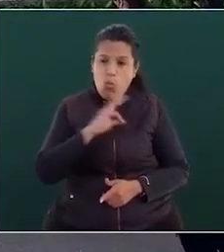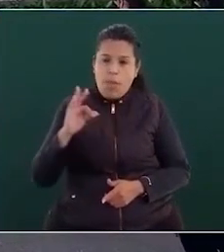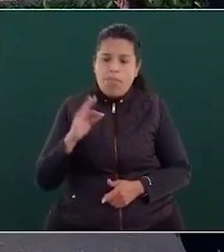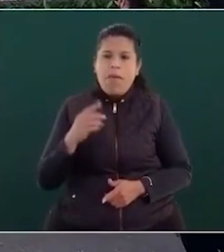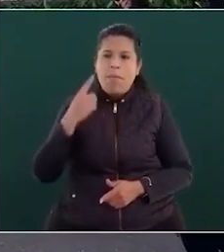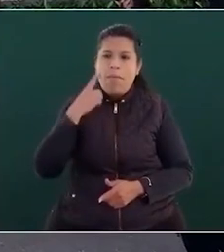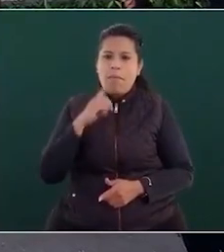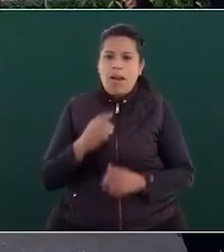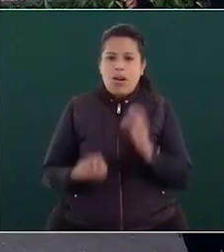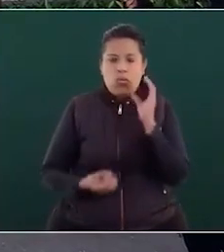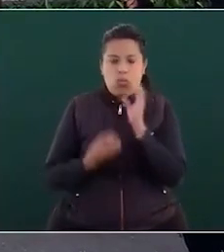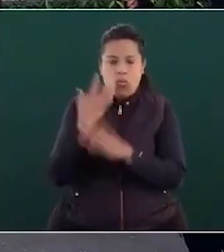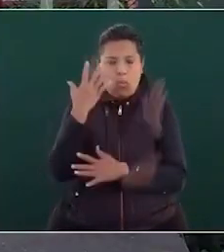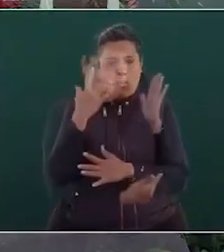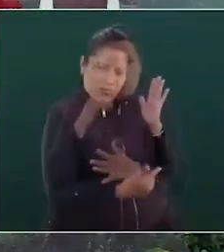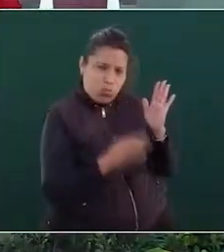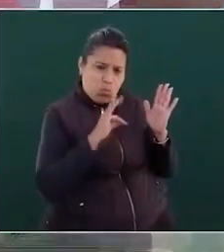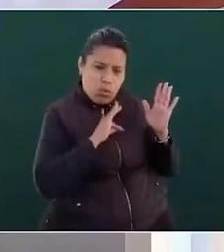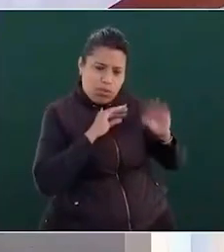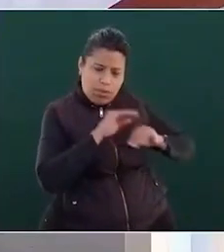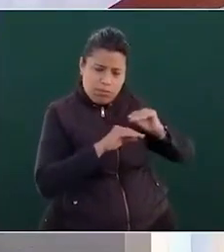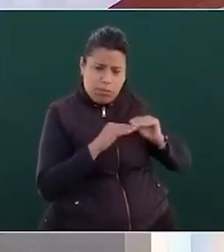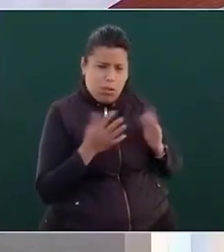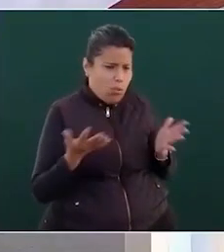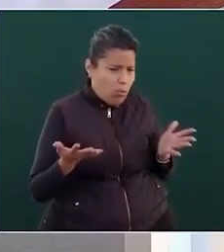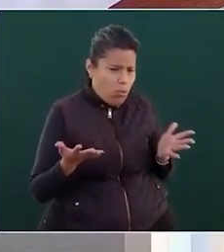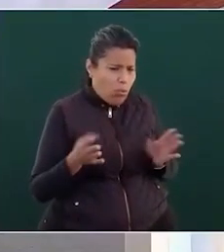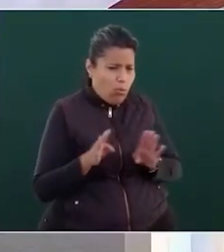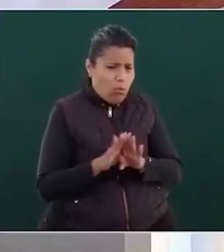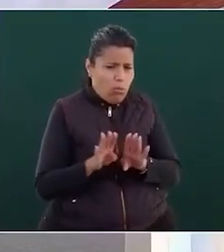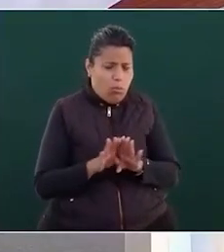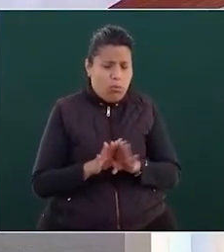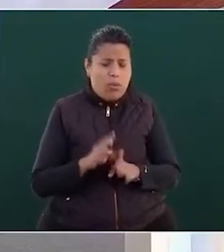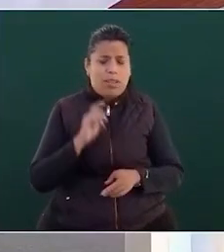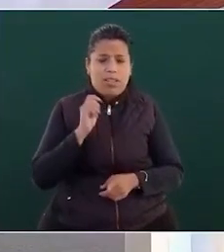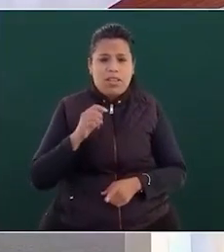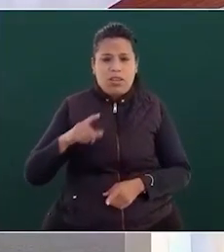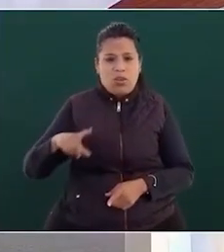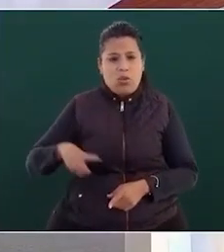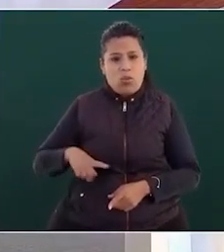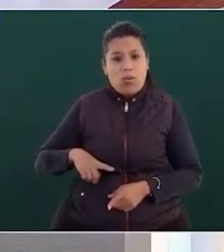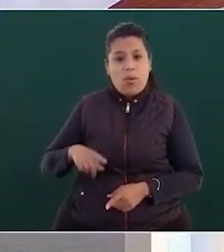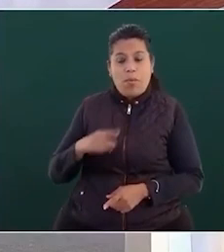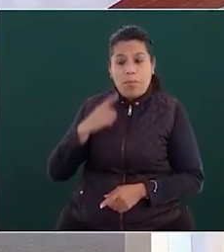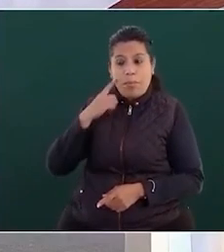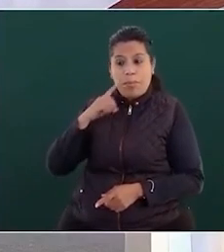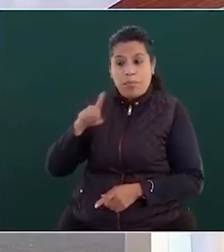constitución un co-gobierno con las fuerzas armadas